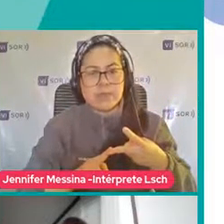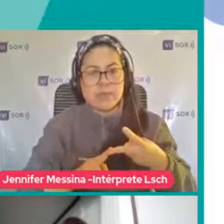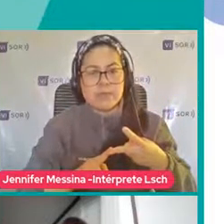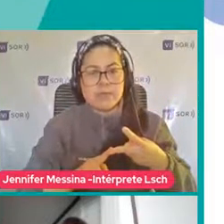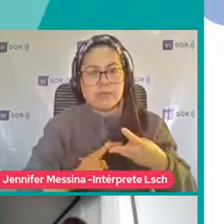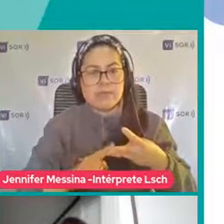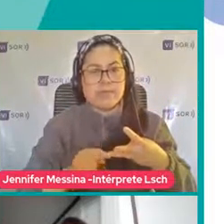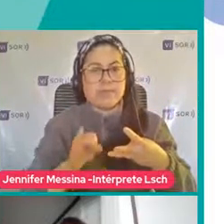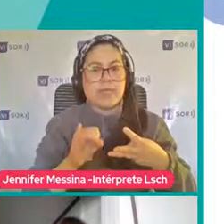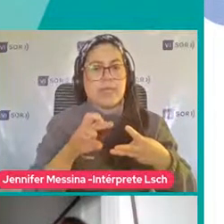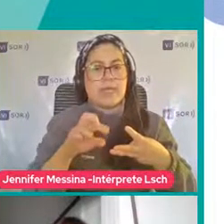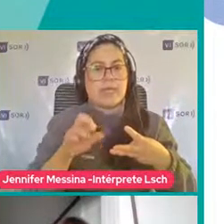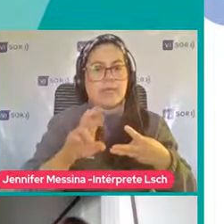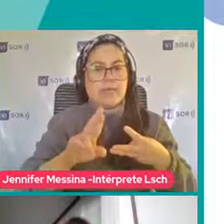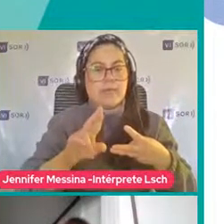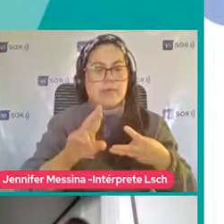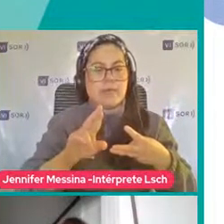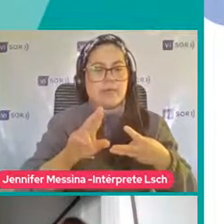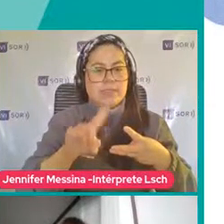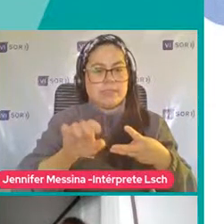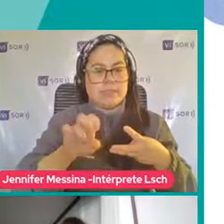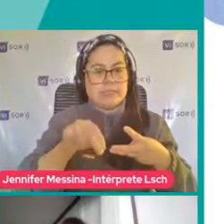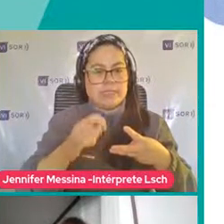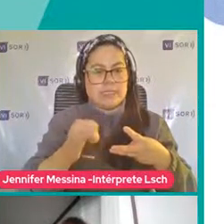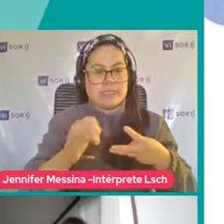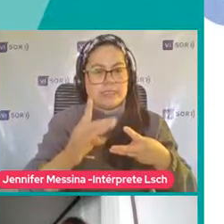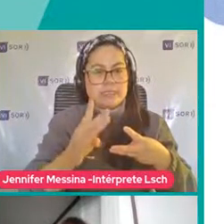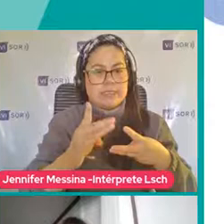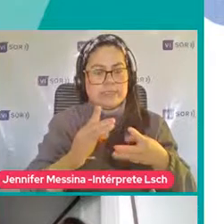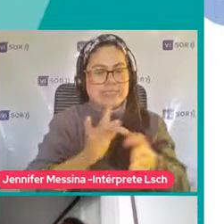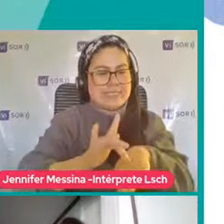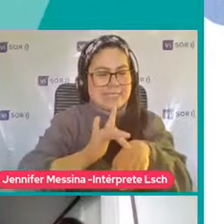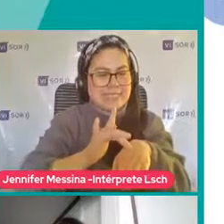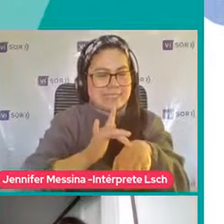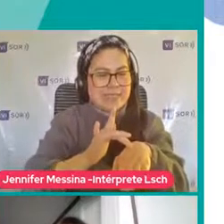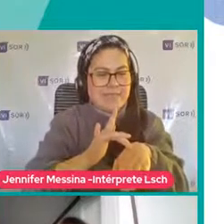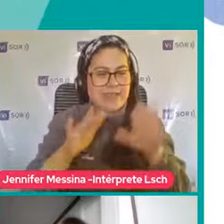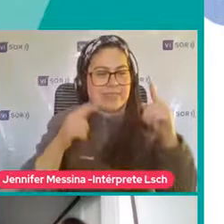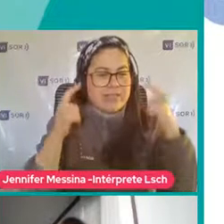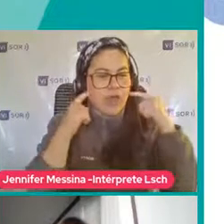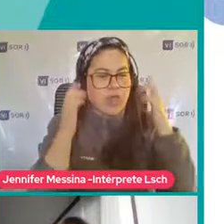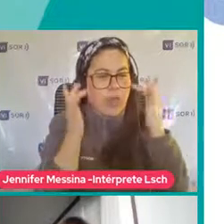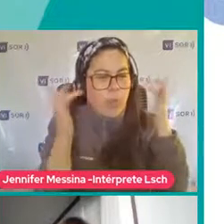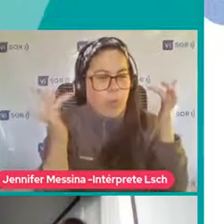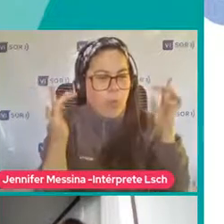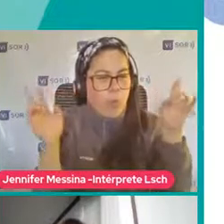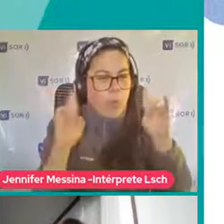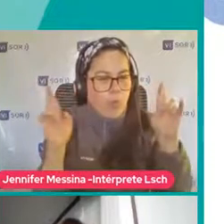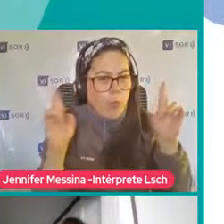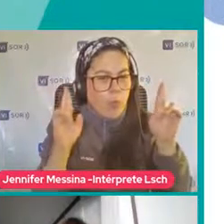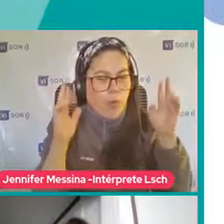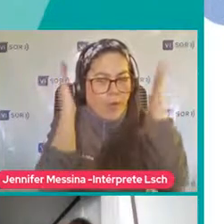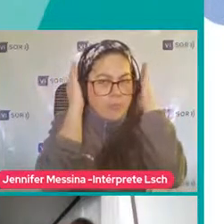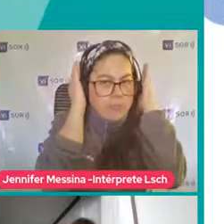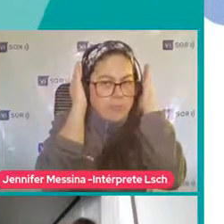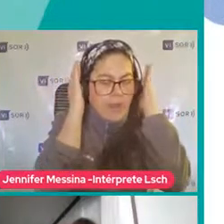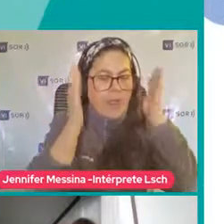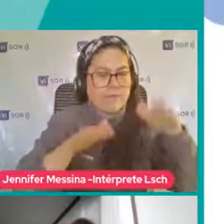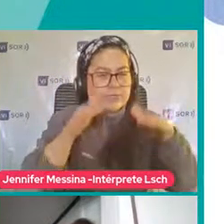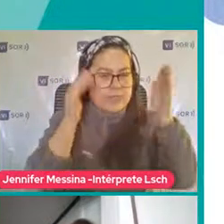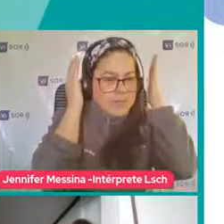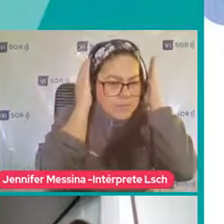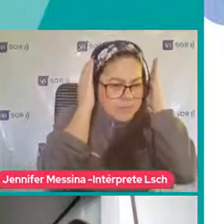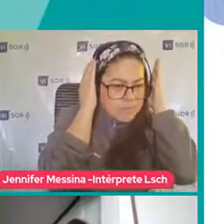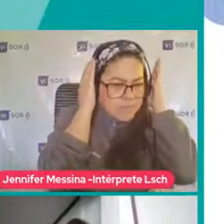estímulos Auditivos Ustedes ven Que los niños Generalmente Se están tapando ¿No cierto? Los oídos O también Hay